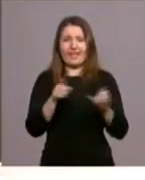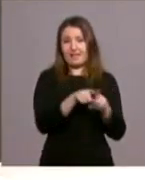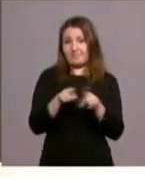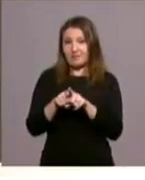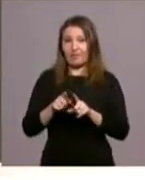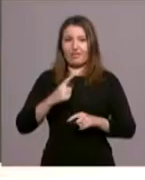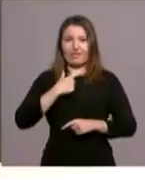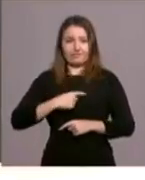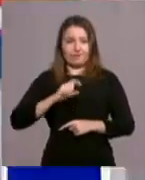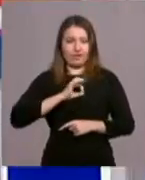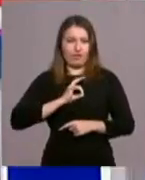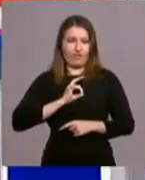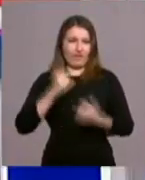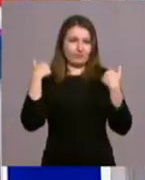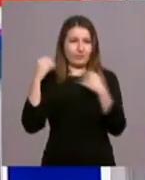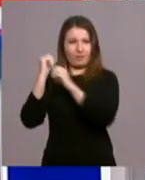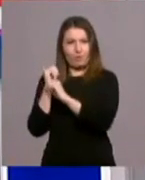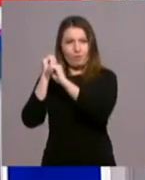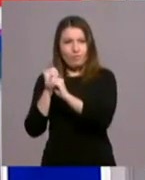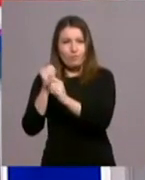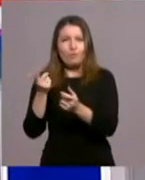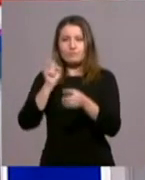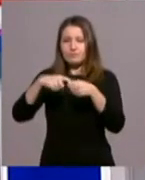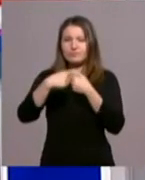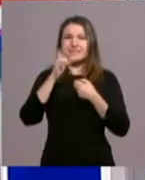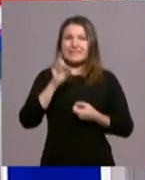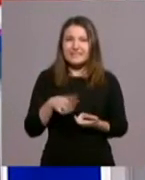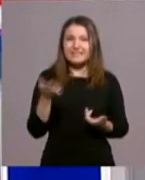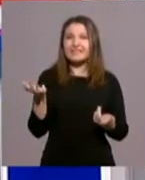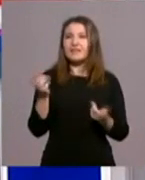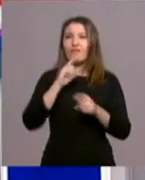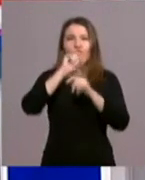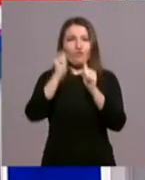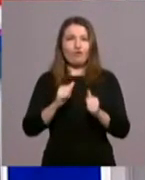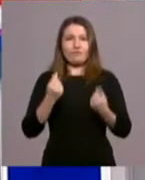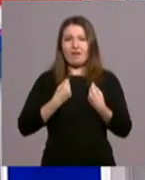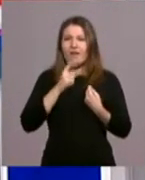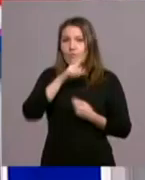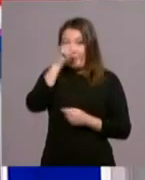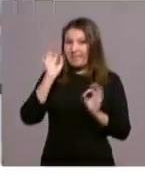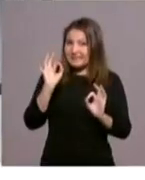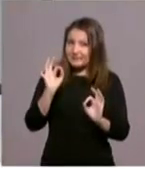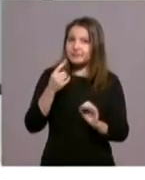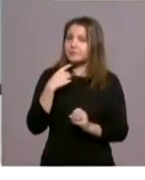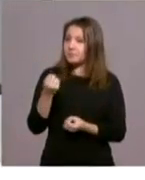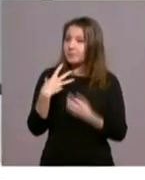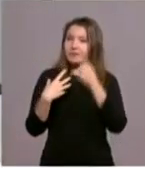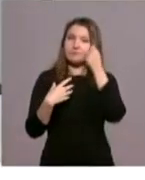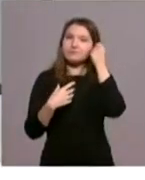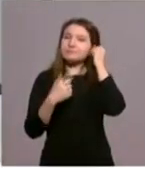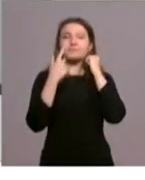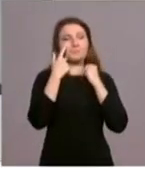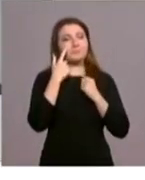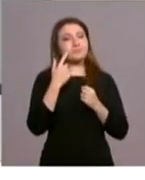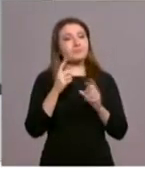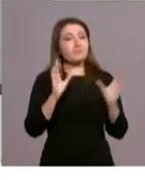su devoción, sus miembros, la pasión con la que viven estos días, ¿cómo son las hermandades y las cofradías de Madrid? Mira, pues las hermandades son